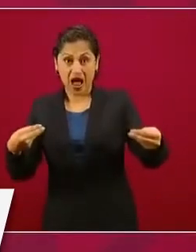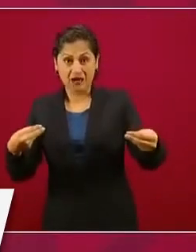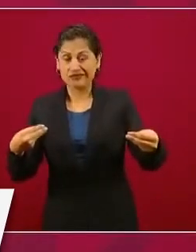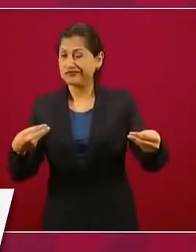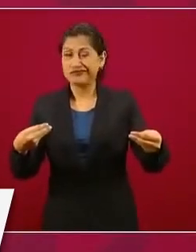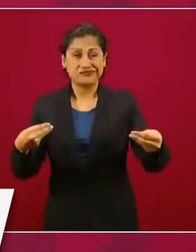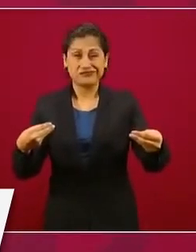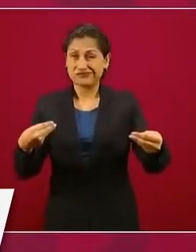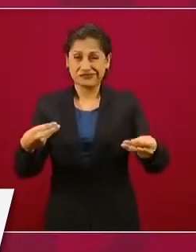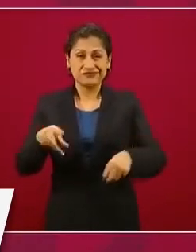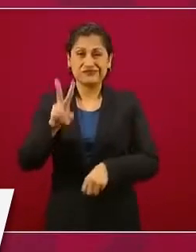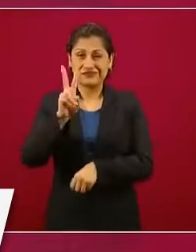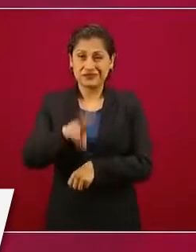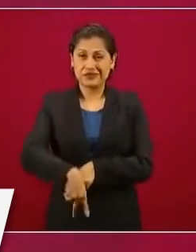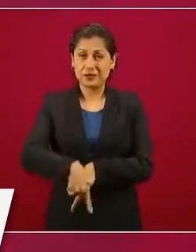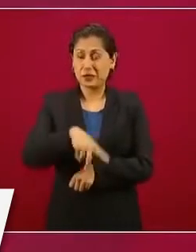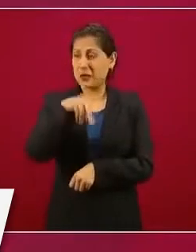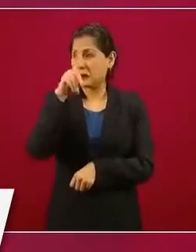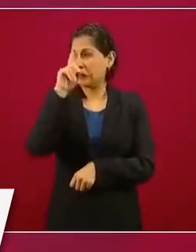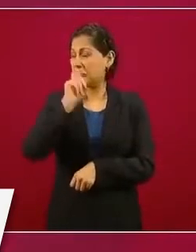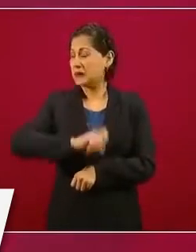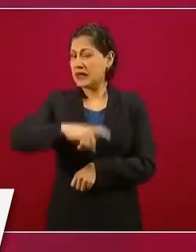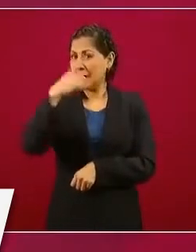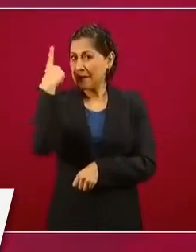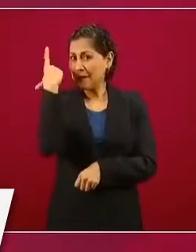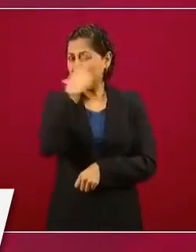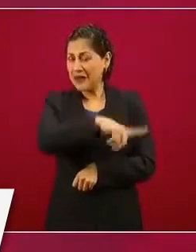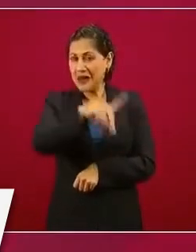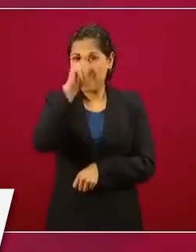que ha dañado a México.